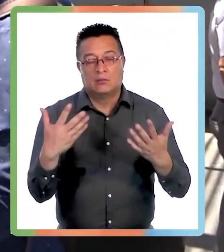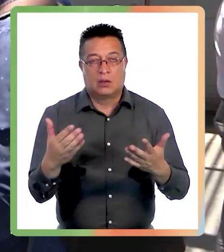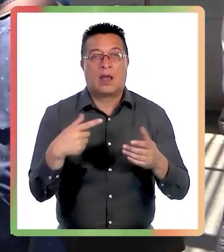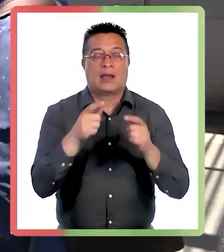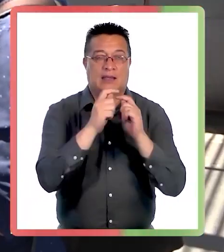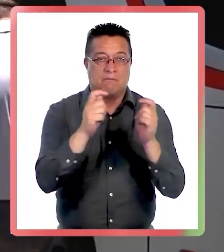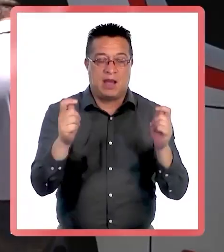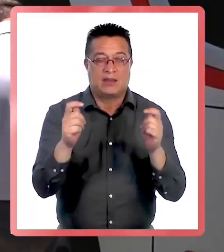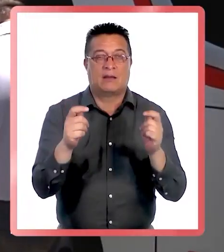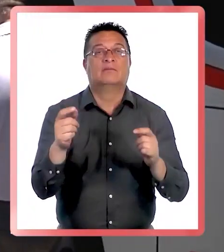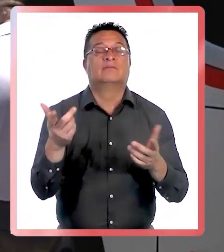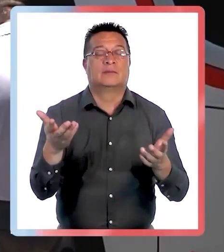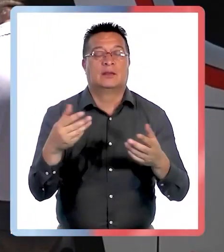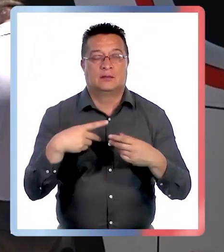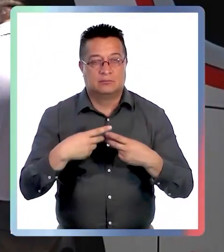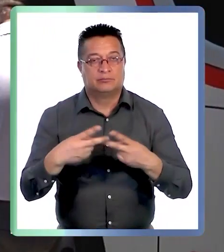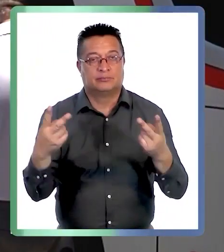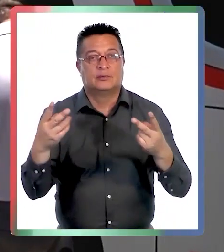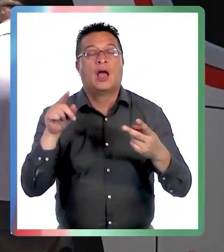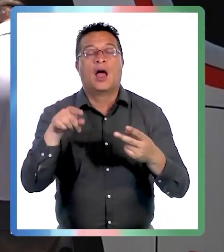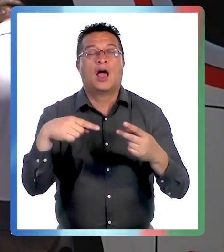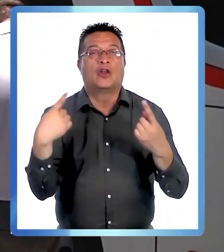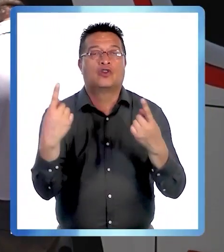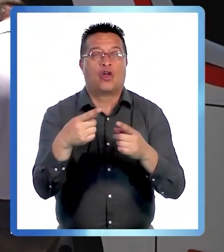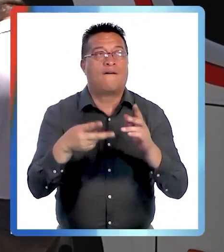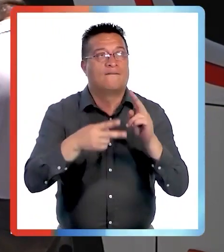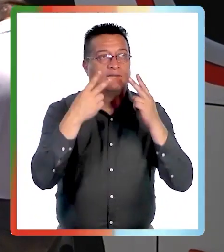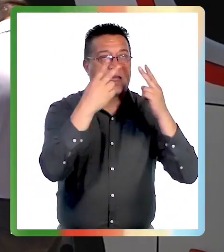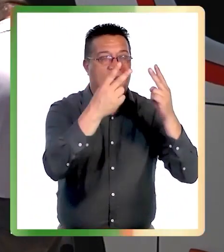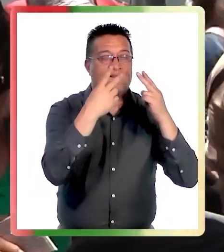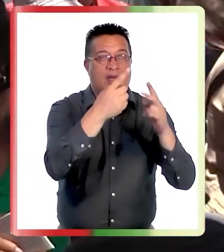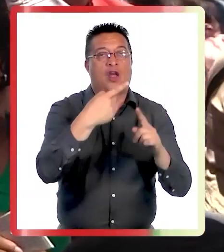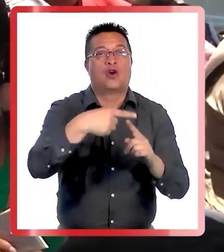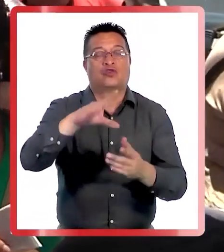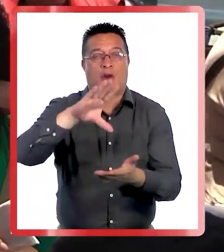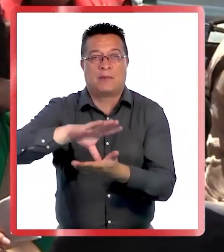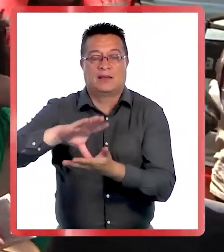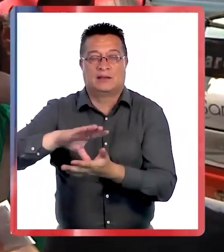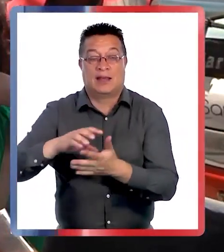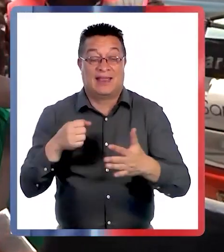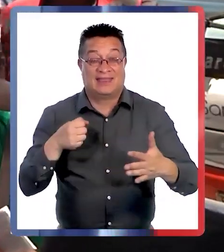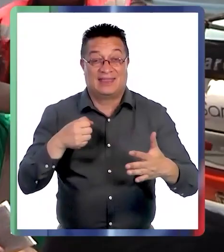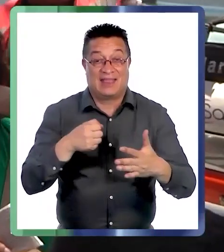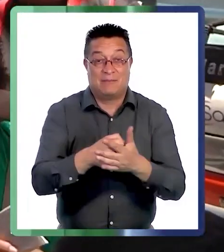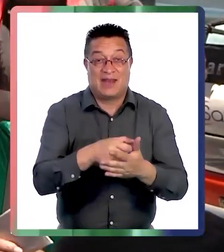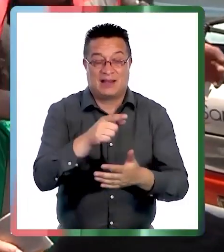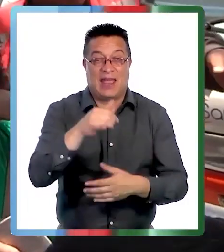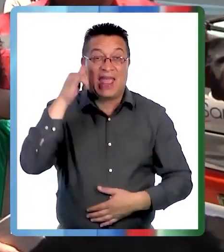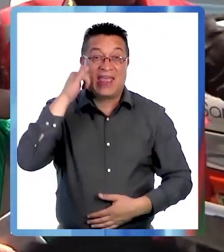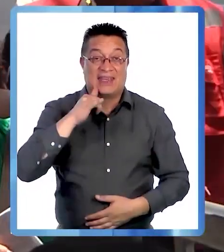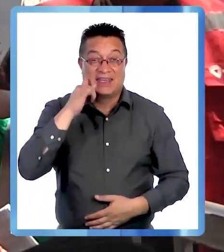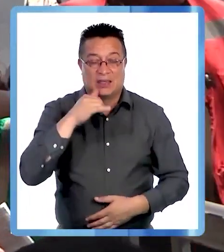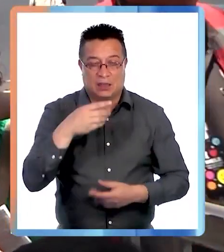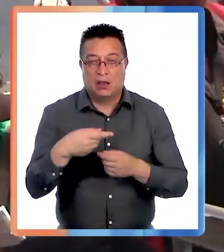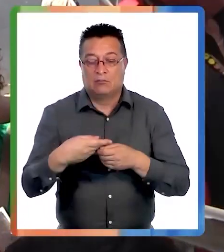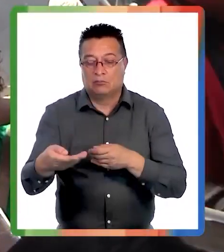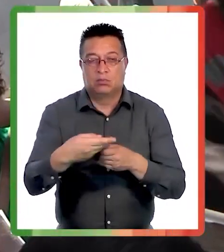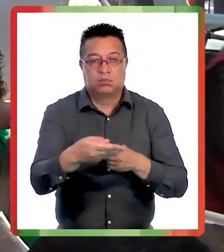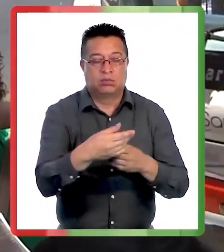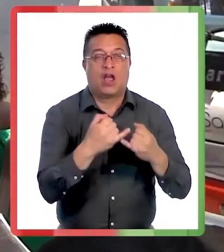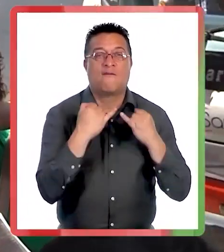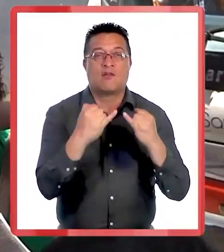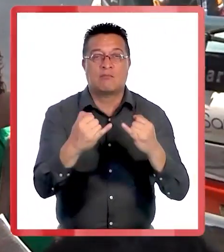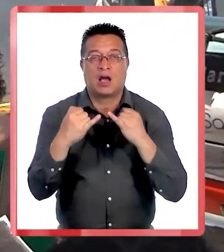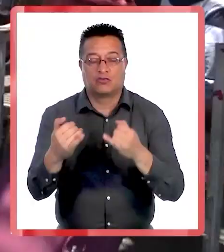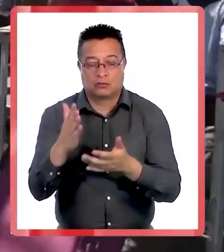de la Seremi de Salud dirigida a quienes viajan al extranjero. En el terminal rodoviario de Iquique se entregó información con